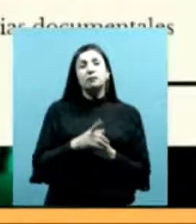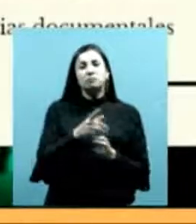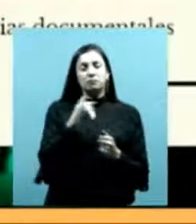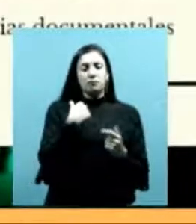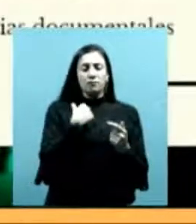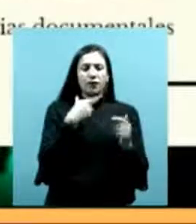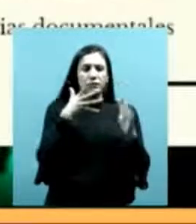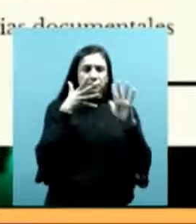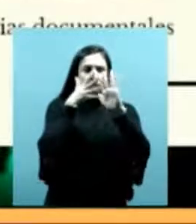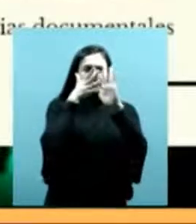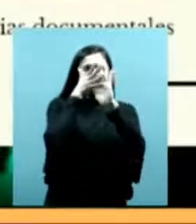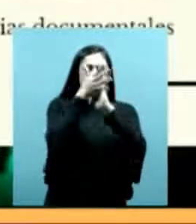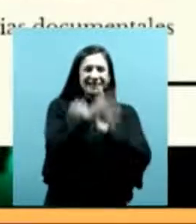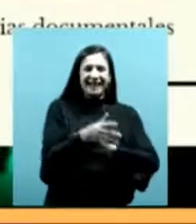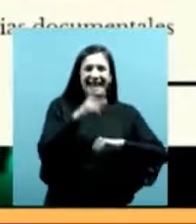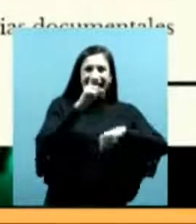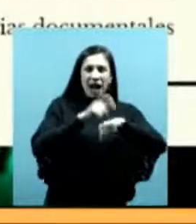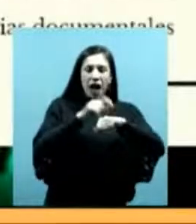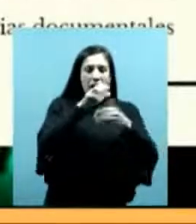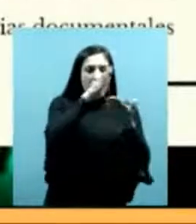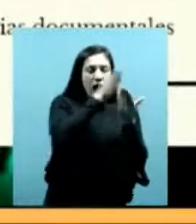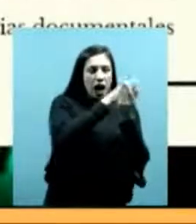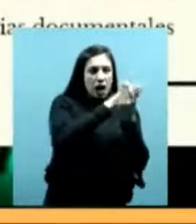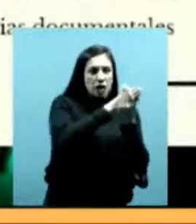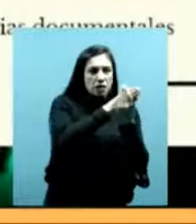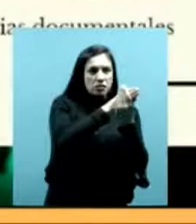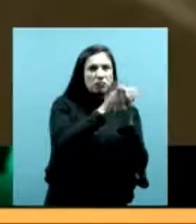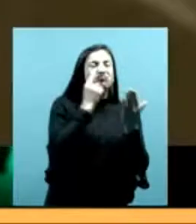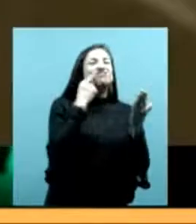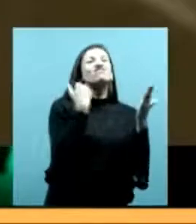Material probatorio, evidencias documentales.